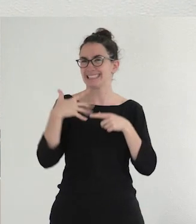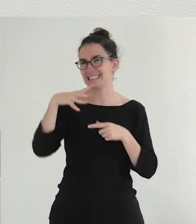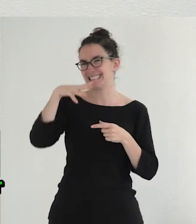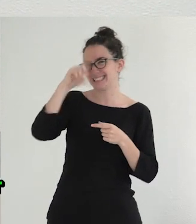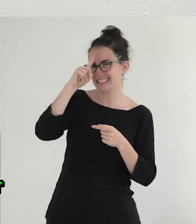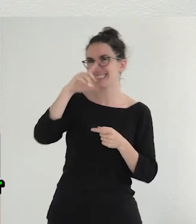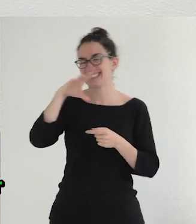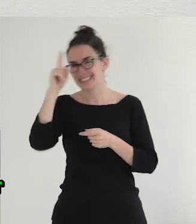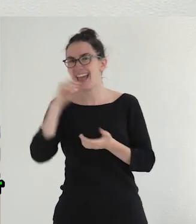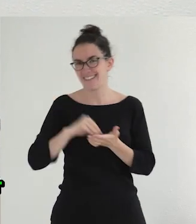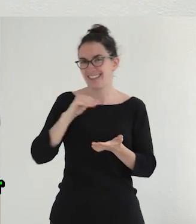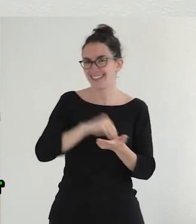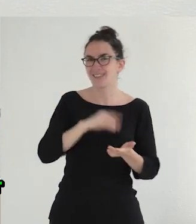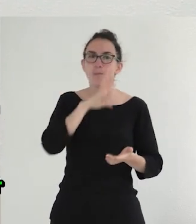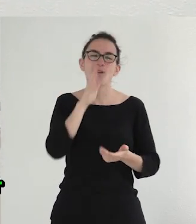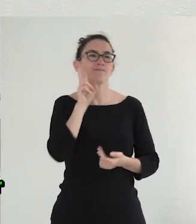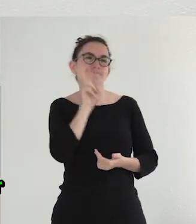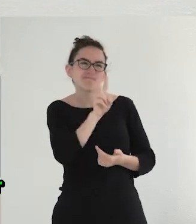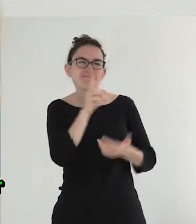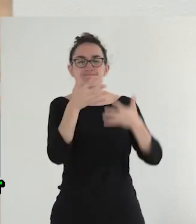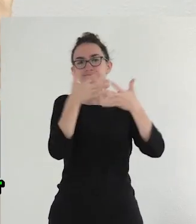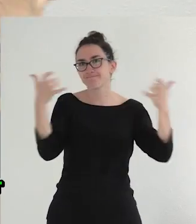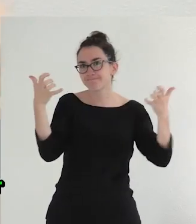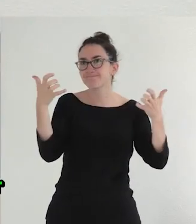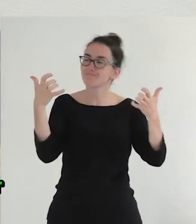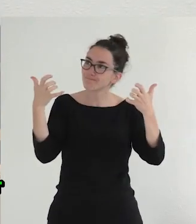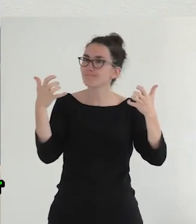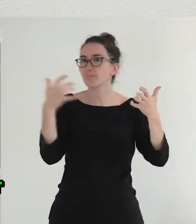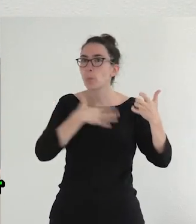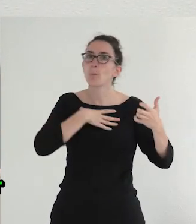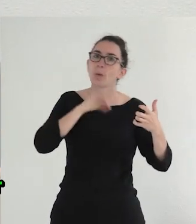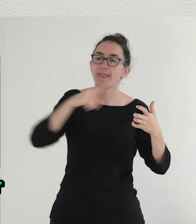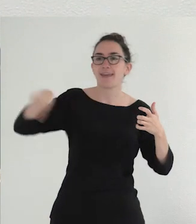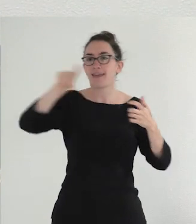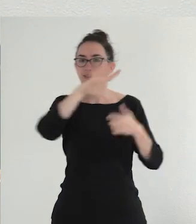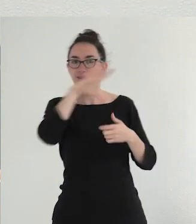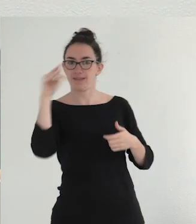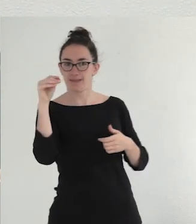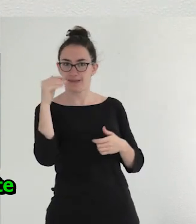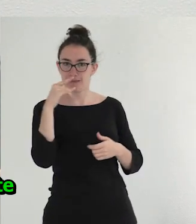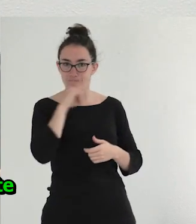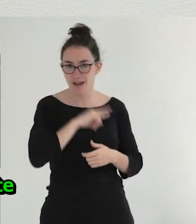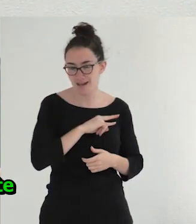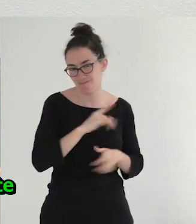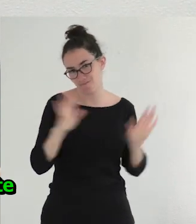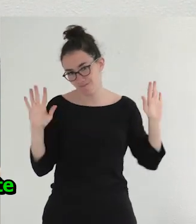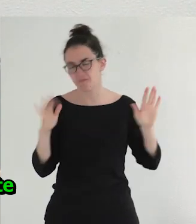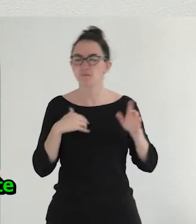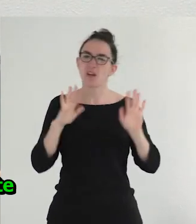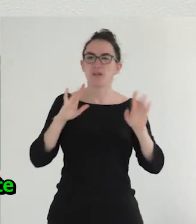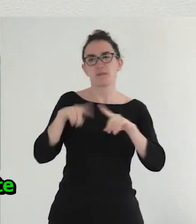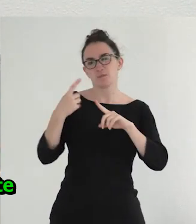porque, bueno, siempre puede dar lugar como a males entendidos, pero bueno, luego también